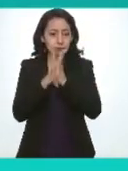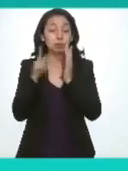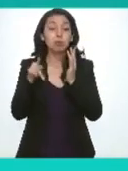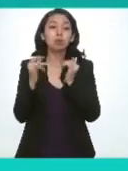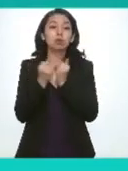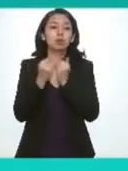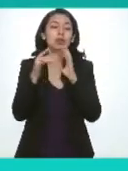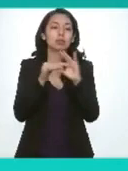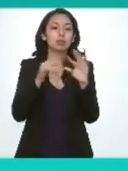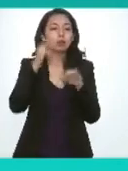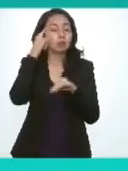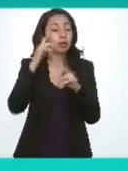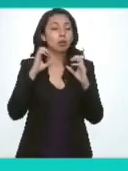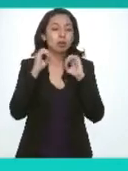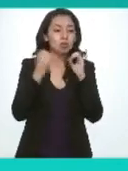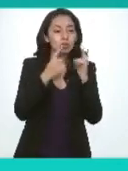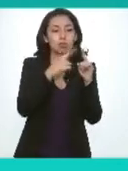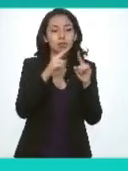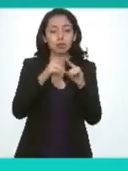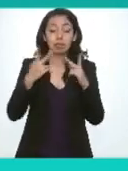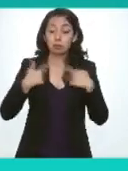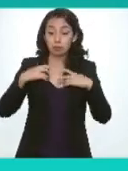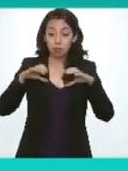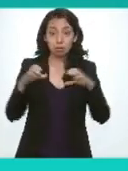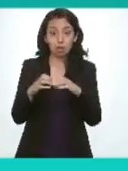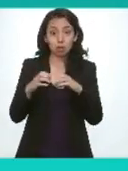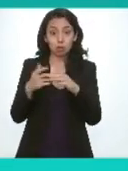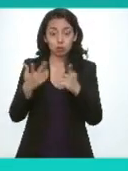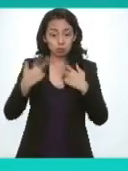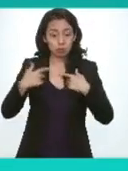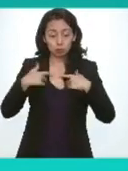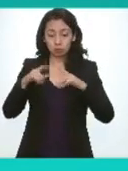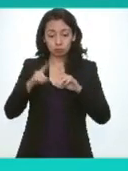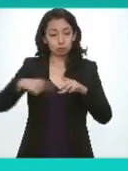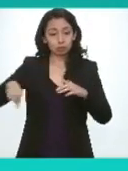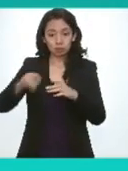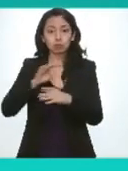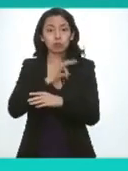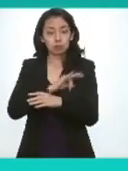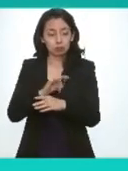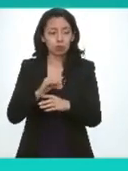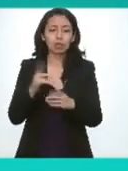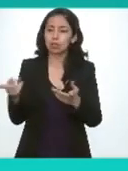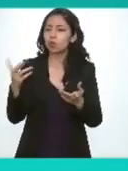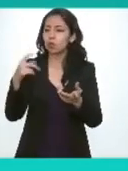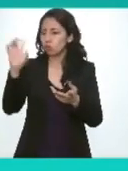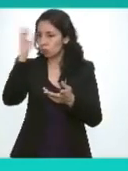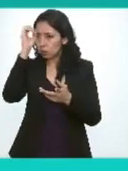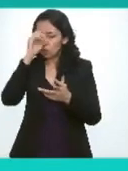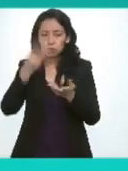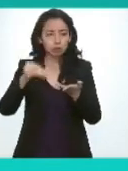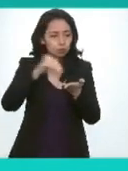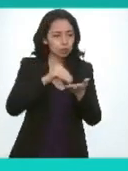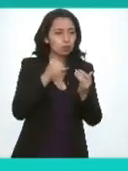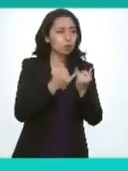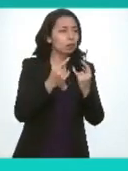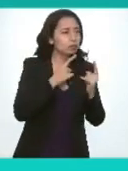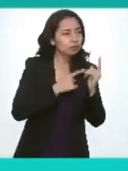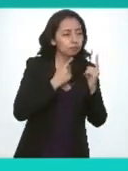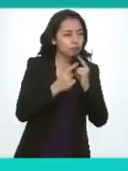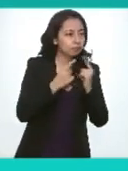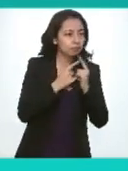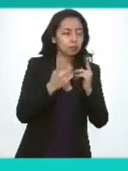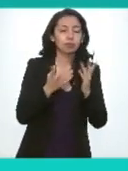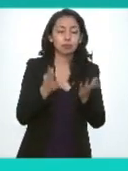discusión para que fueran las organizaciones de la sociedad civil quienes hicieran también atinadas observaciones Academia Organización de la sociedad civil